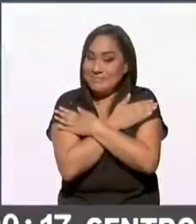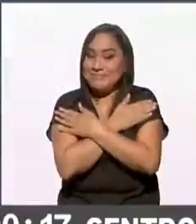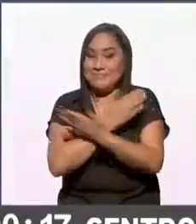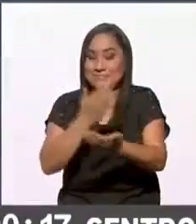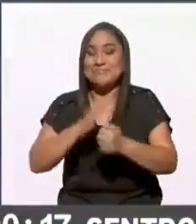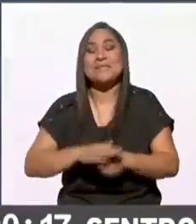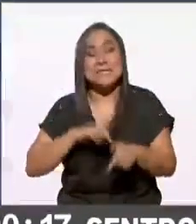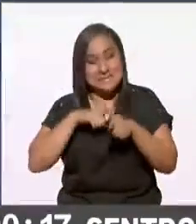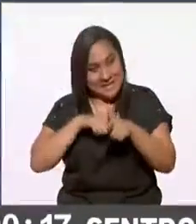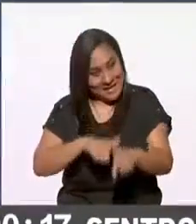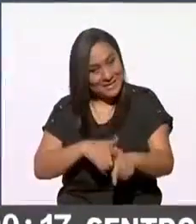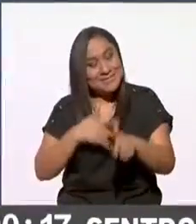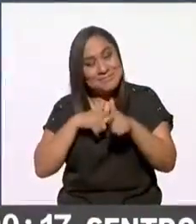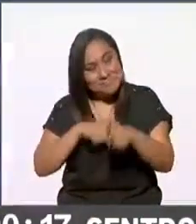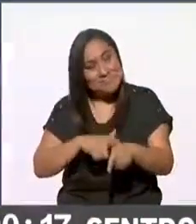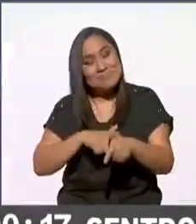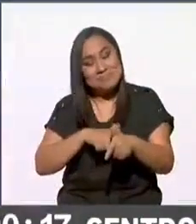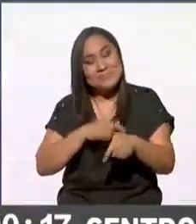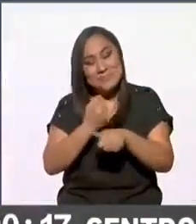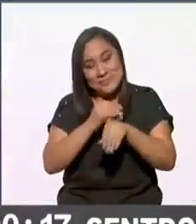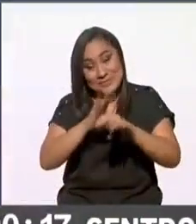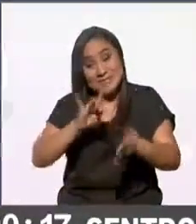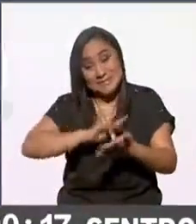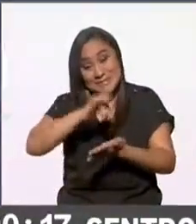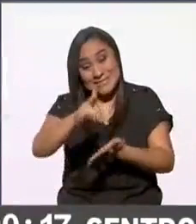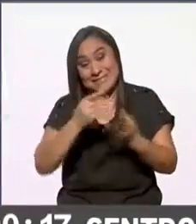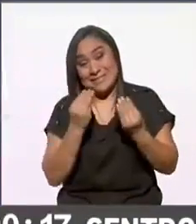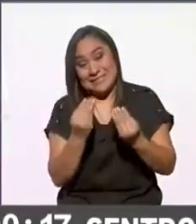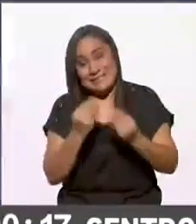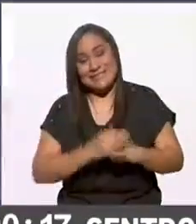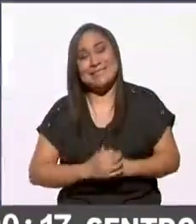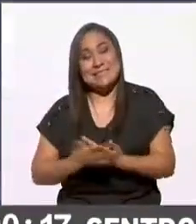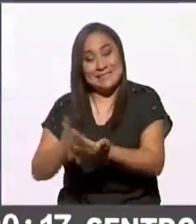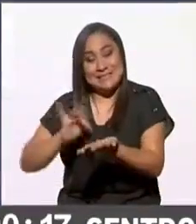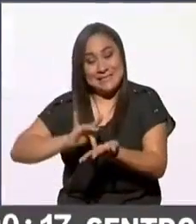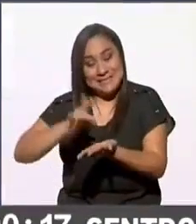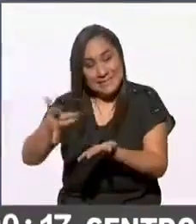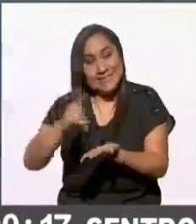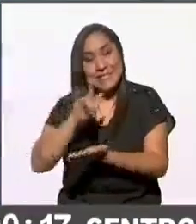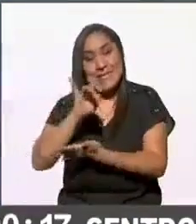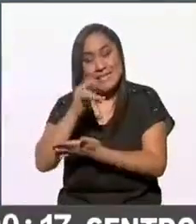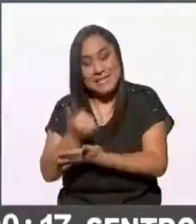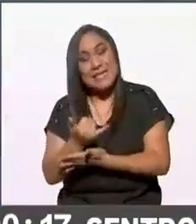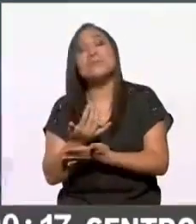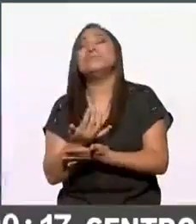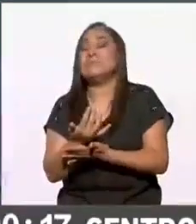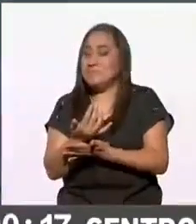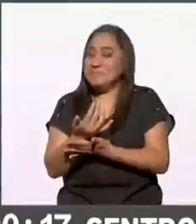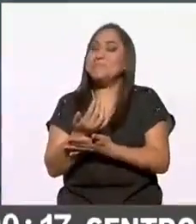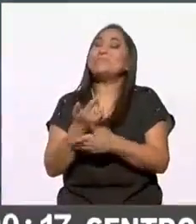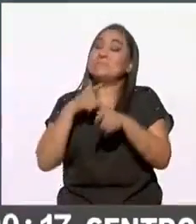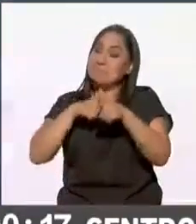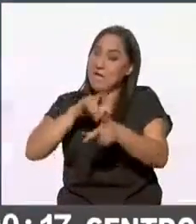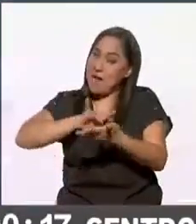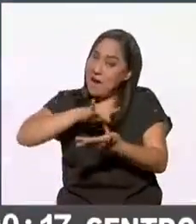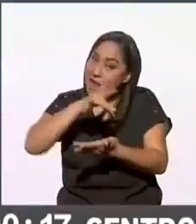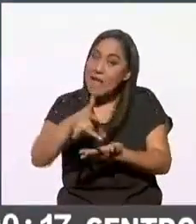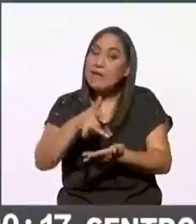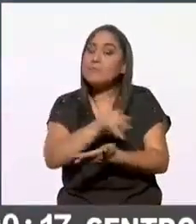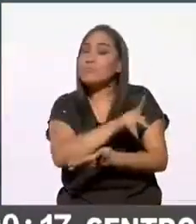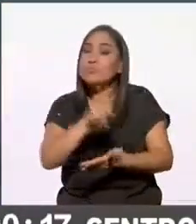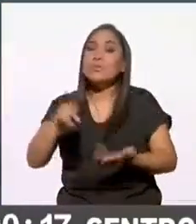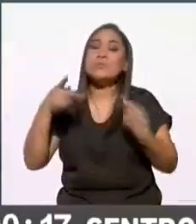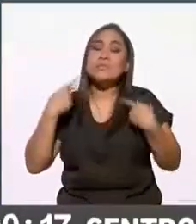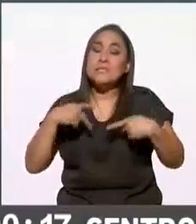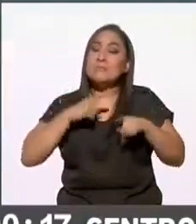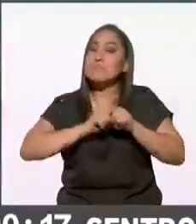seguiremos seguiremos informando muchísimas gracias gracias a ustedes Leti como bien dices agradecemos el esfuerzo de todo el personal que